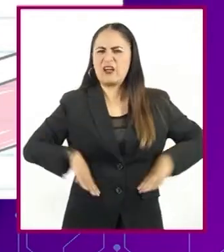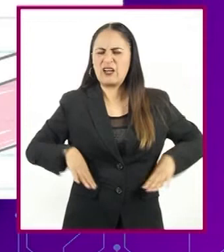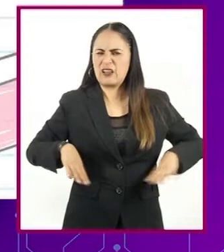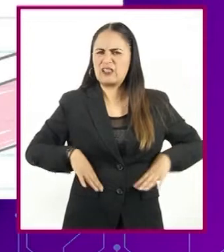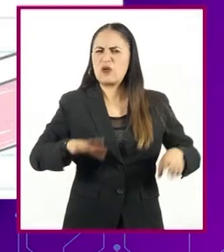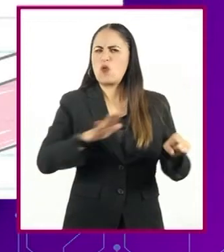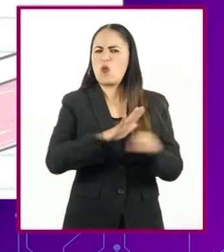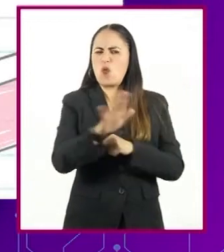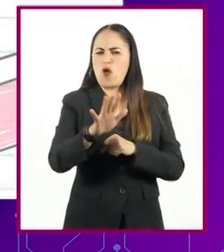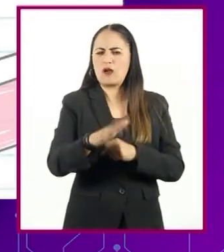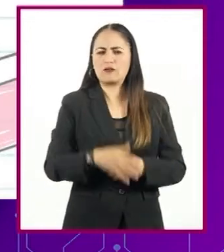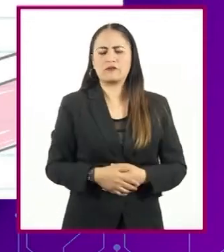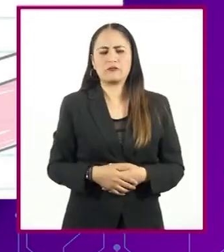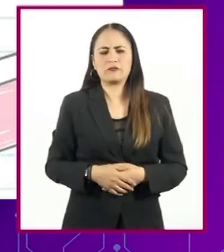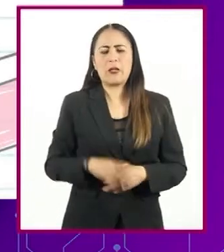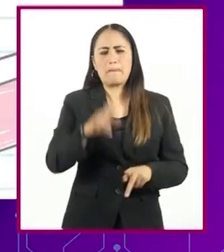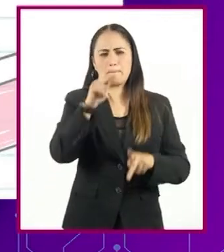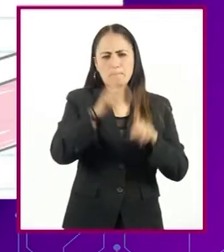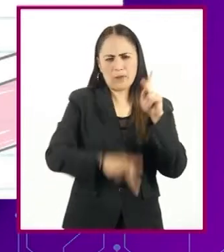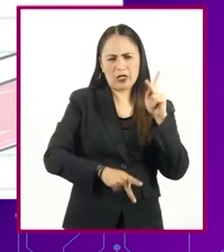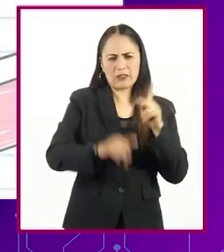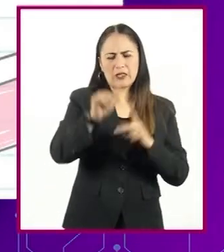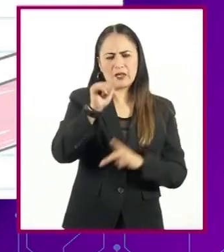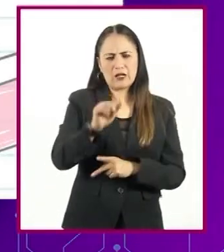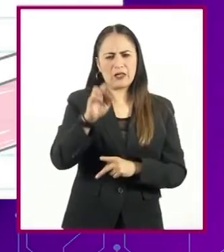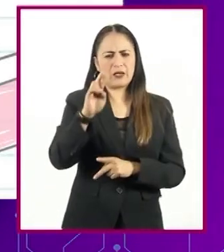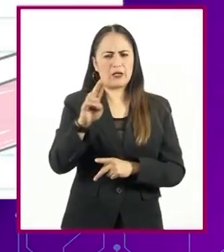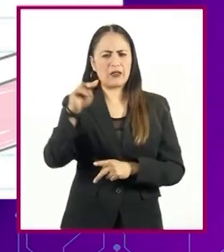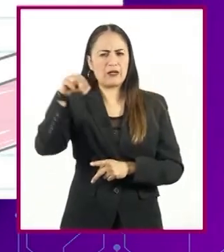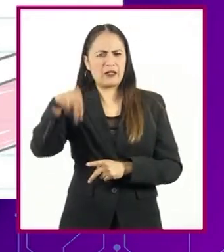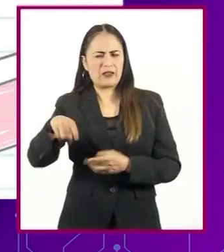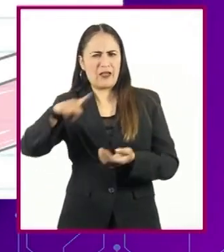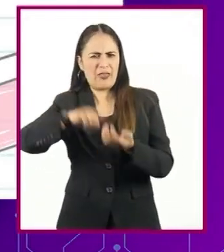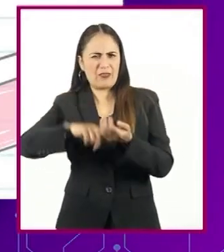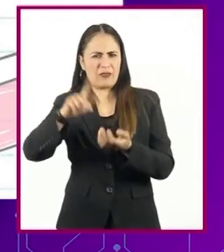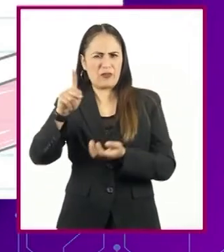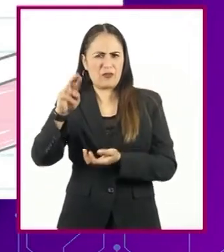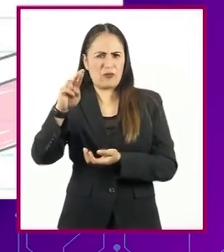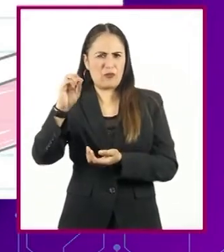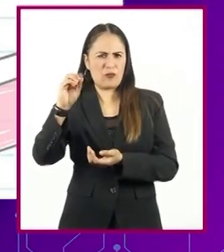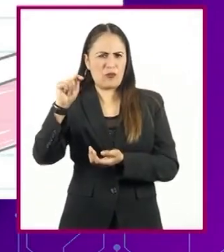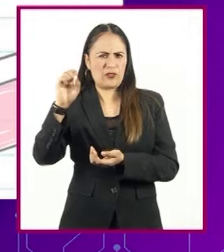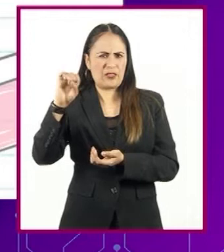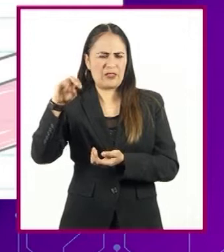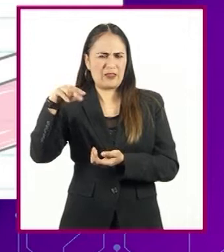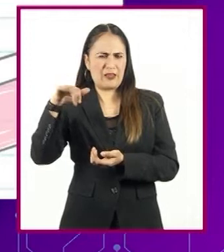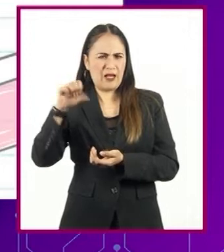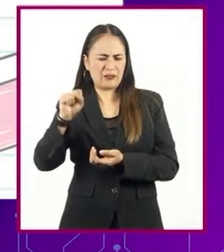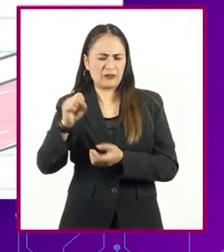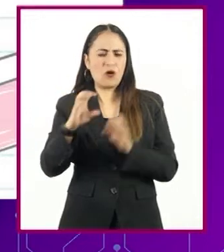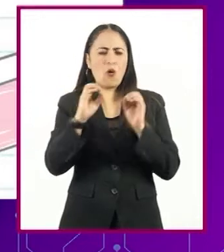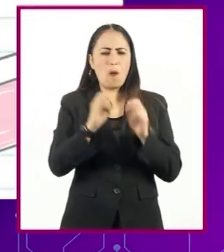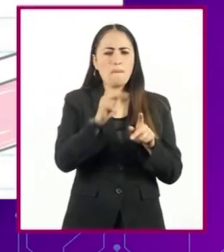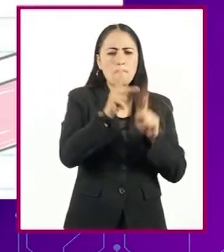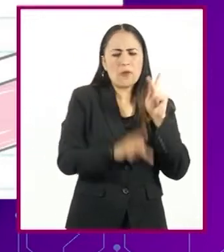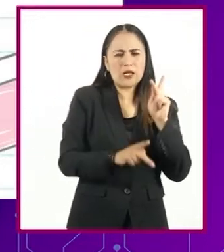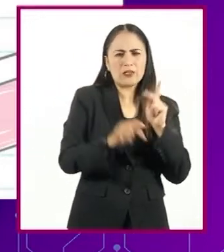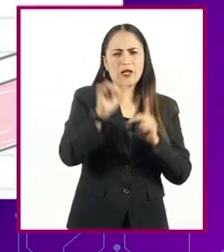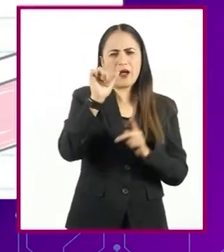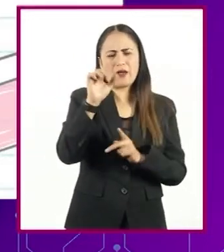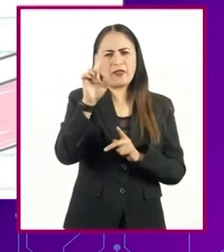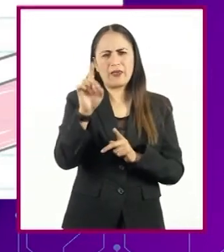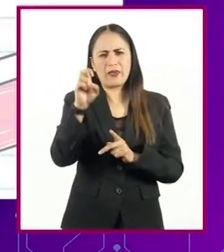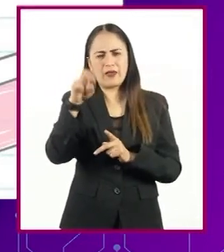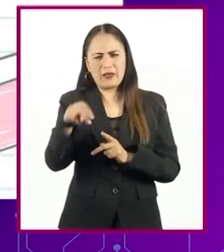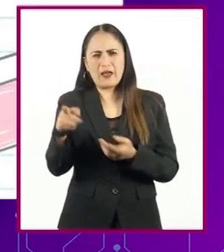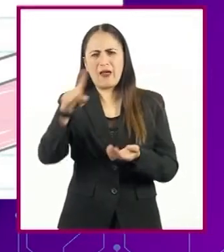Inciso A. Fragmento de ARN que fabrican las proteínas. Inciso B. Segmento de ADN que almacena